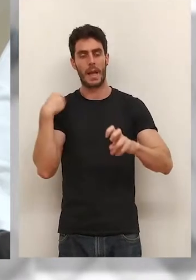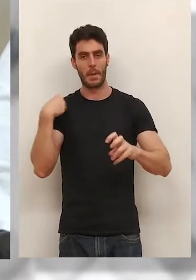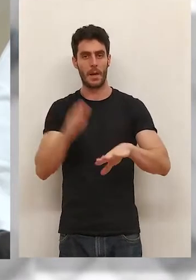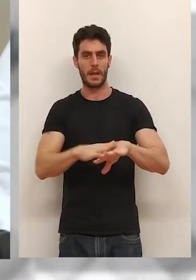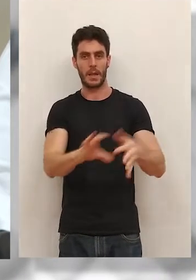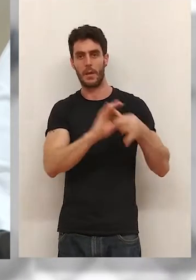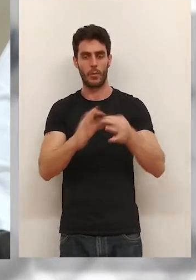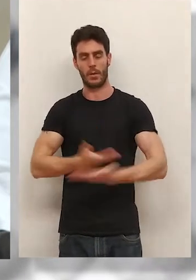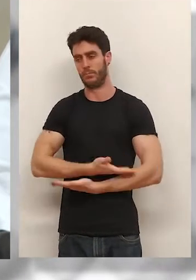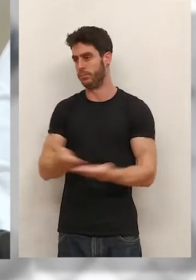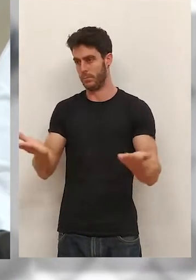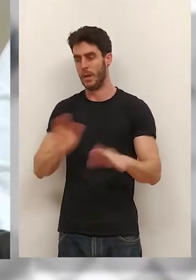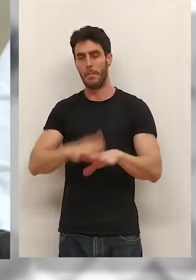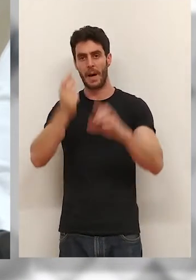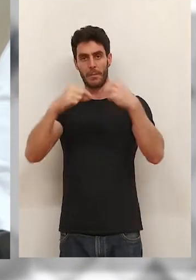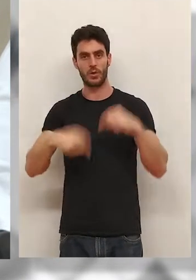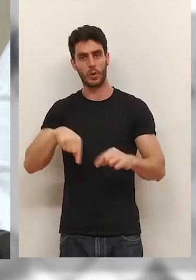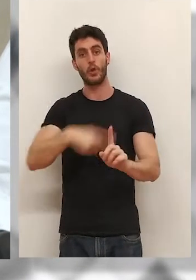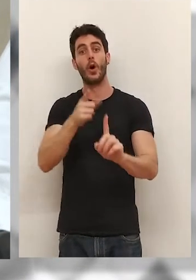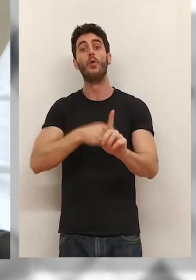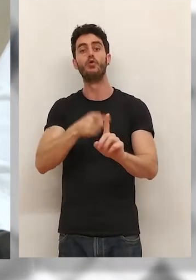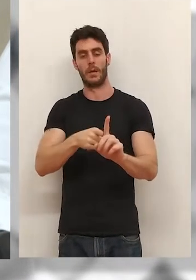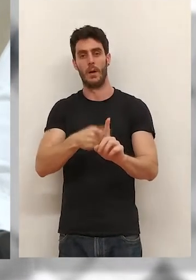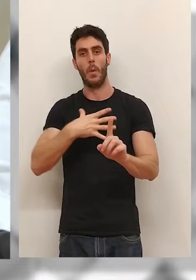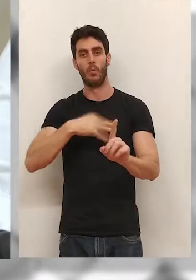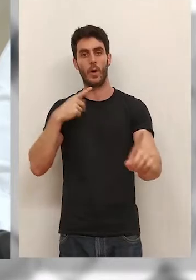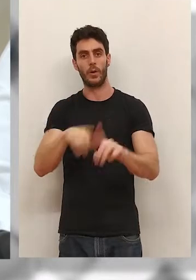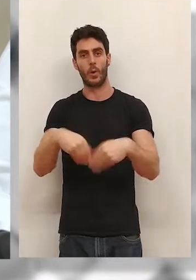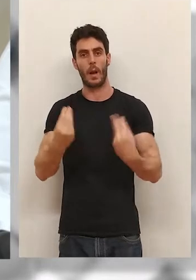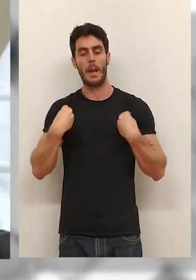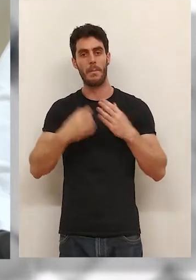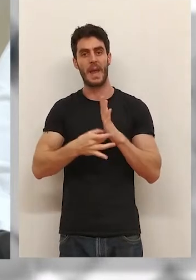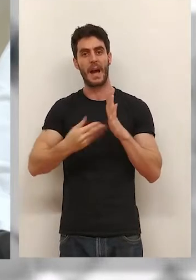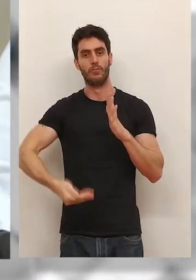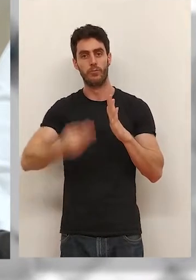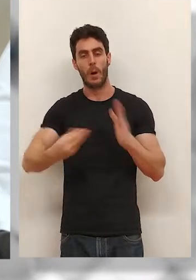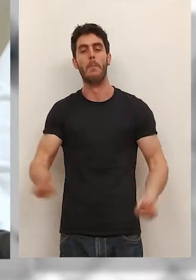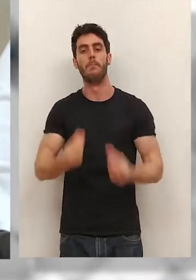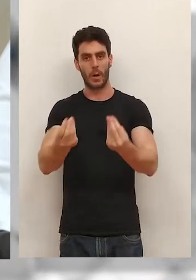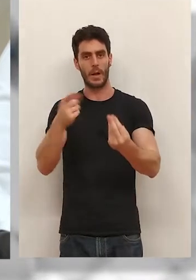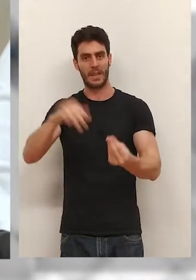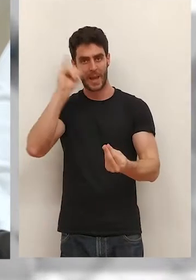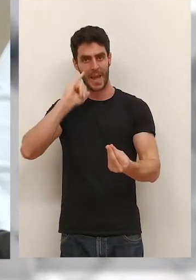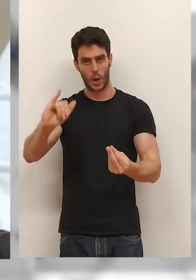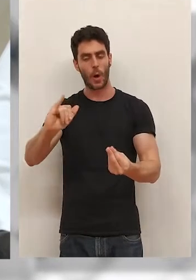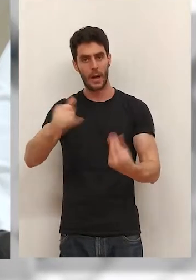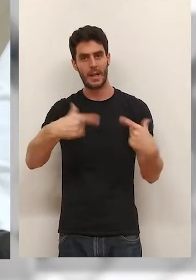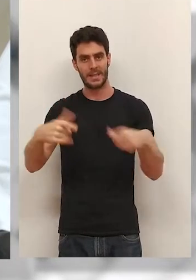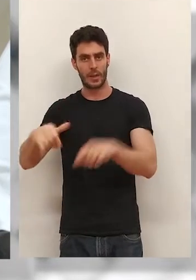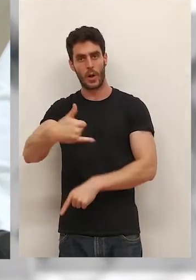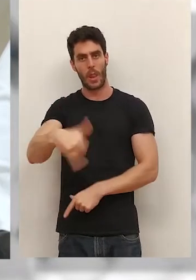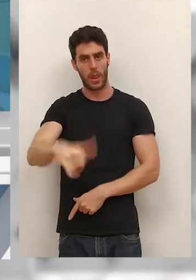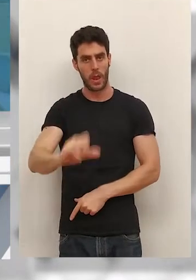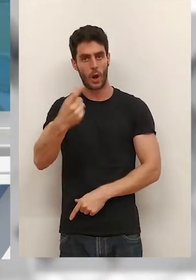de Izquierda Unida siempre está para que estos presupuestos sirvan para mejorar la vida de los riojanos y de las riojanas y especialmente de los sectores más